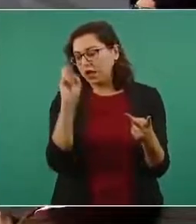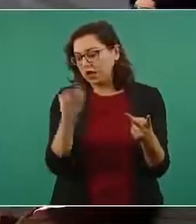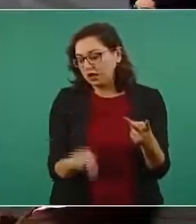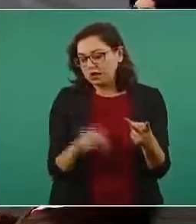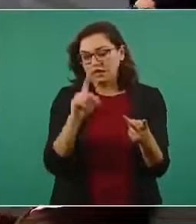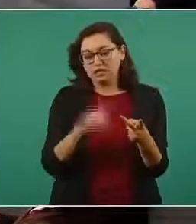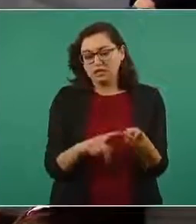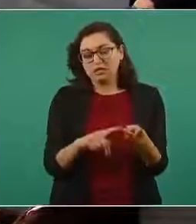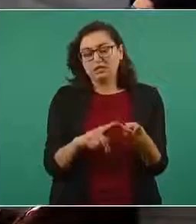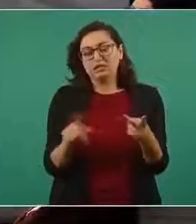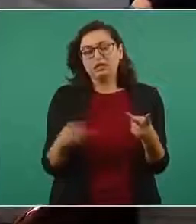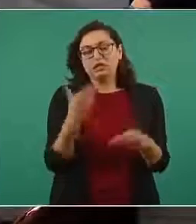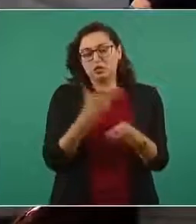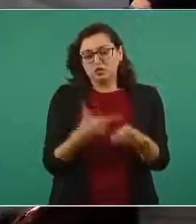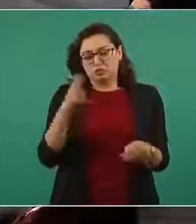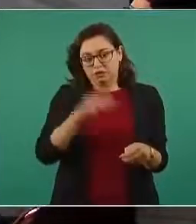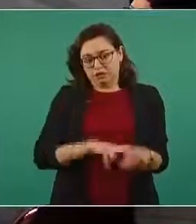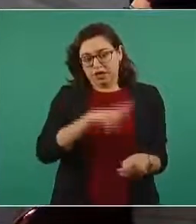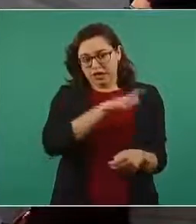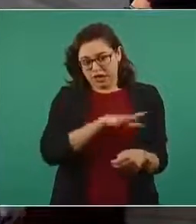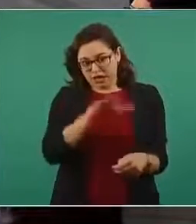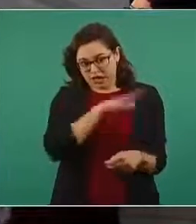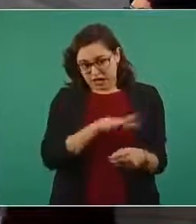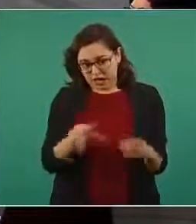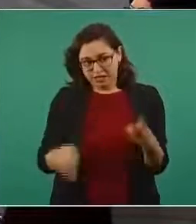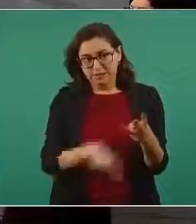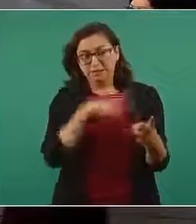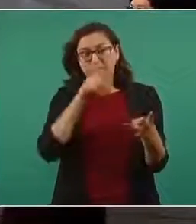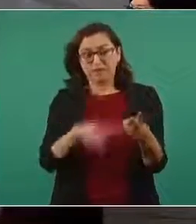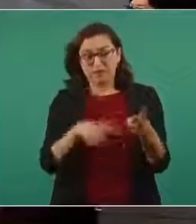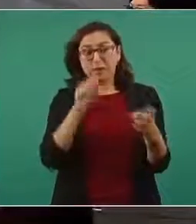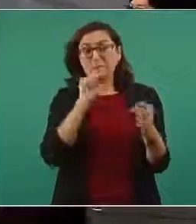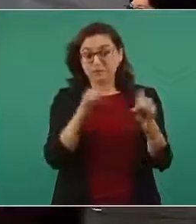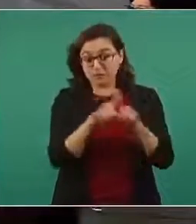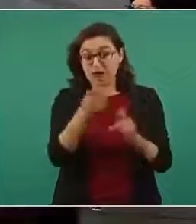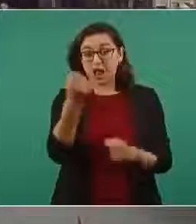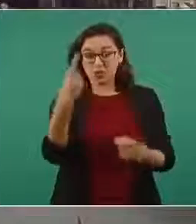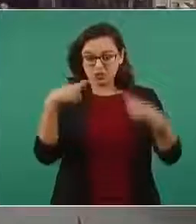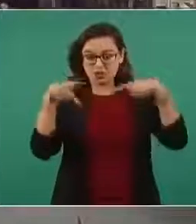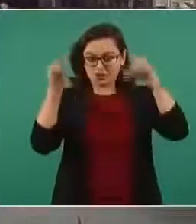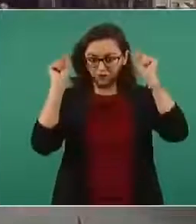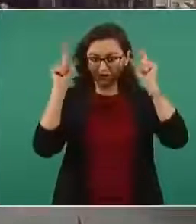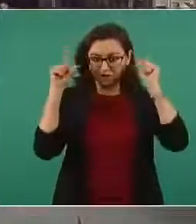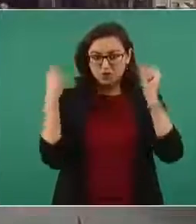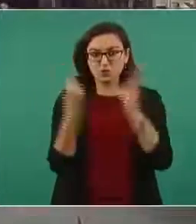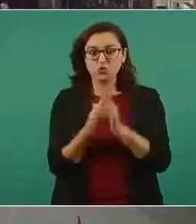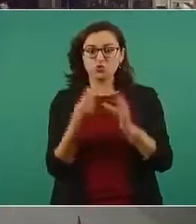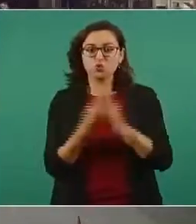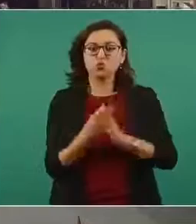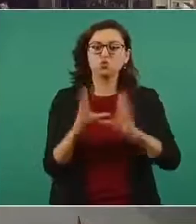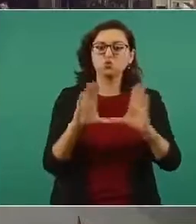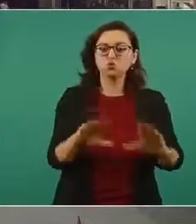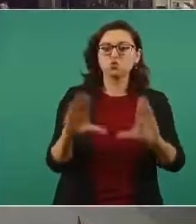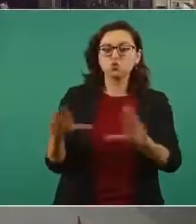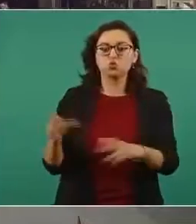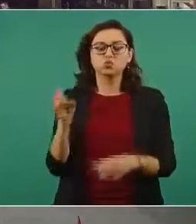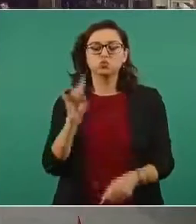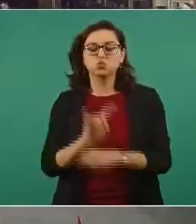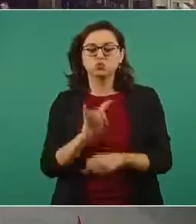Encinas del hospital general y incluso hablan de enfermeras que están dando cursos o supuestos cursos